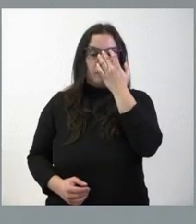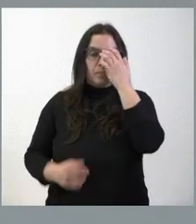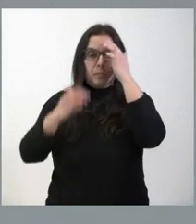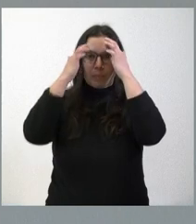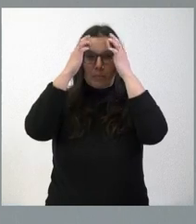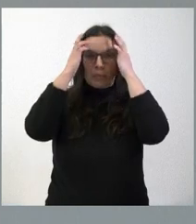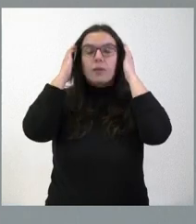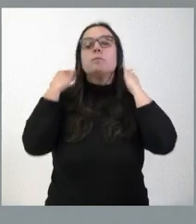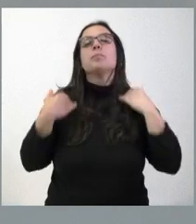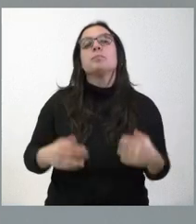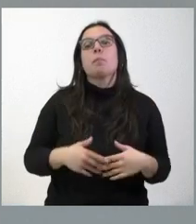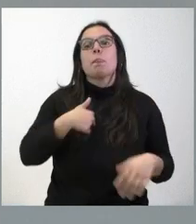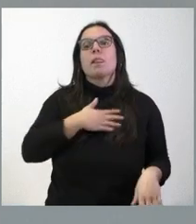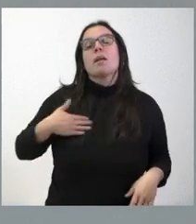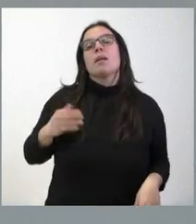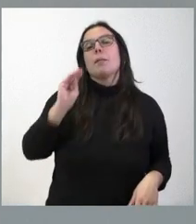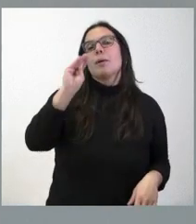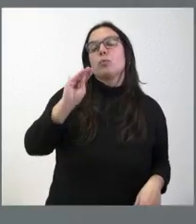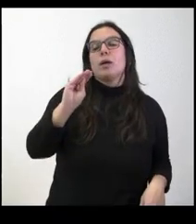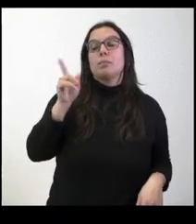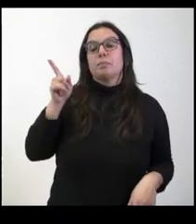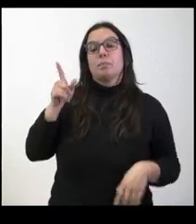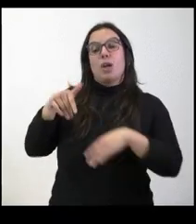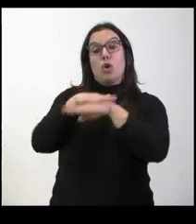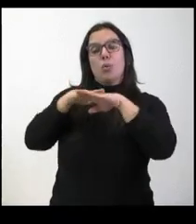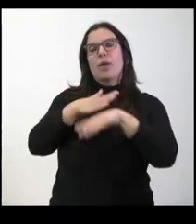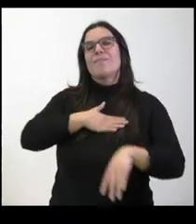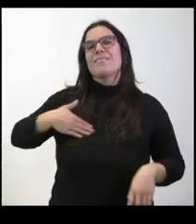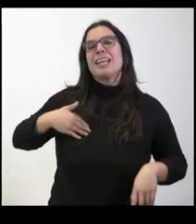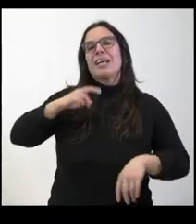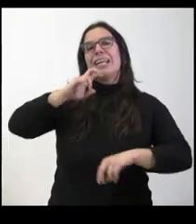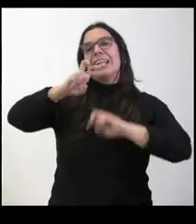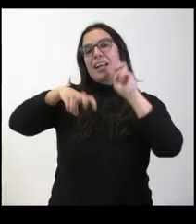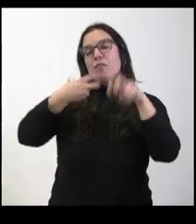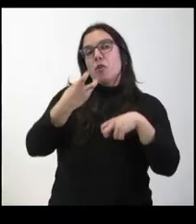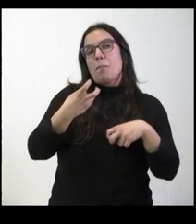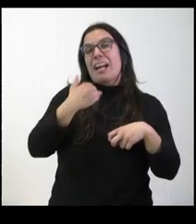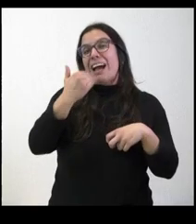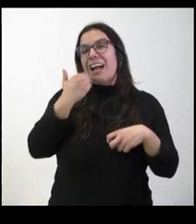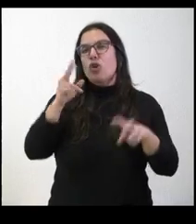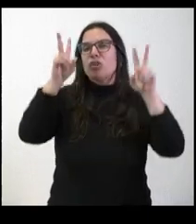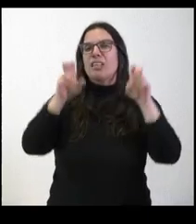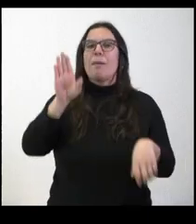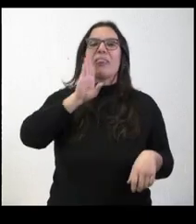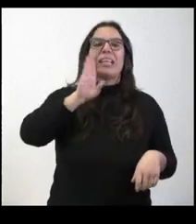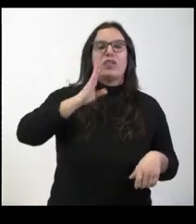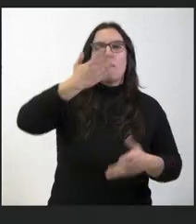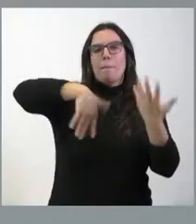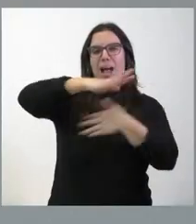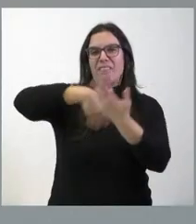Yo quería preguntarle por esa intención del Gobierno de reformar, al menos parcialmente, parece, el delito de malversación. ¿Qué opinión tiene la Junta?